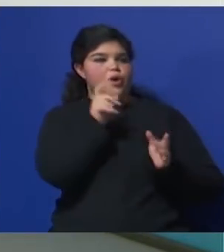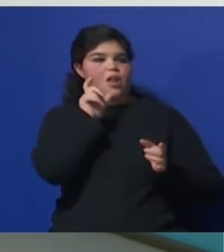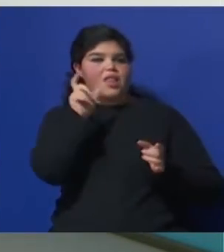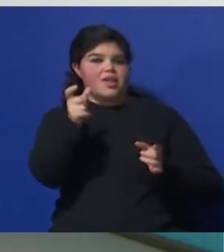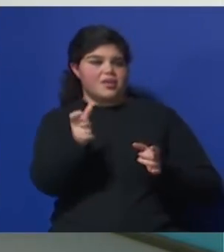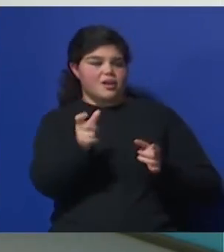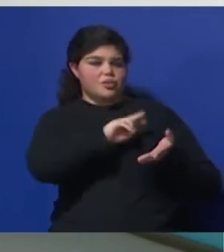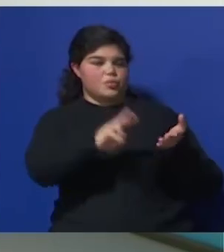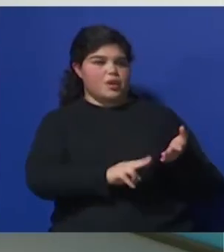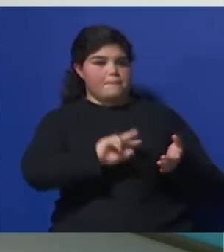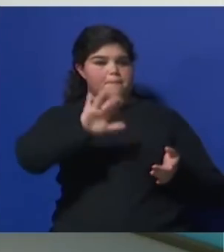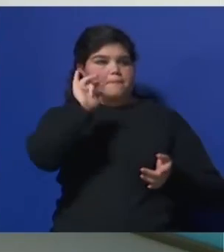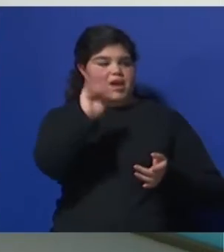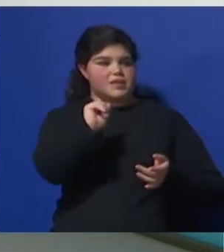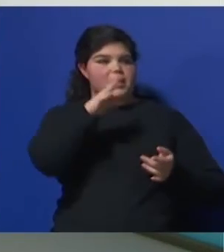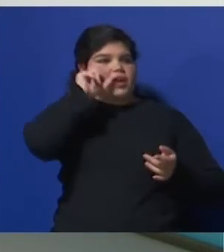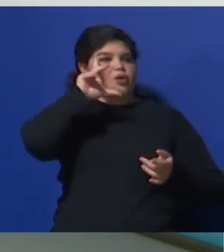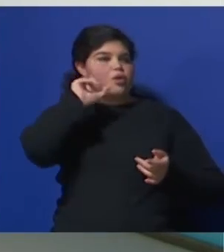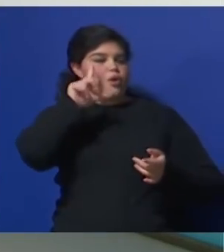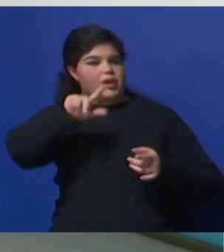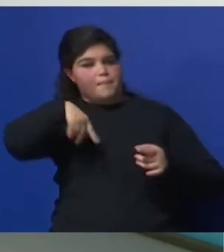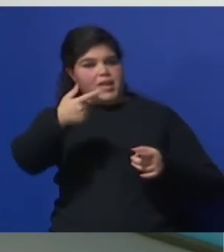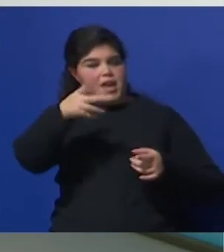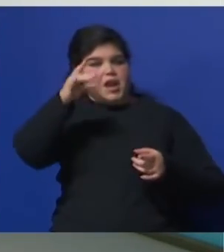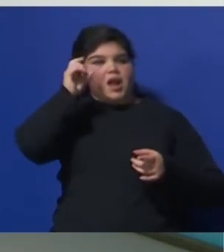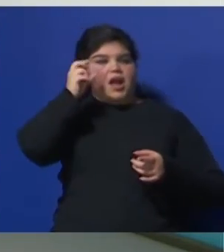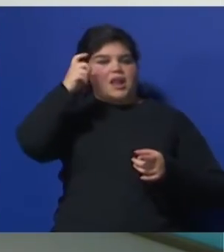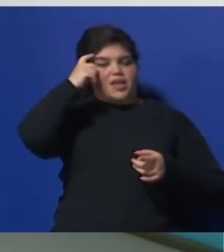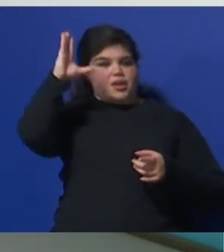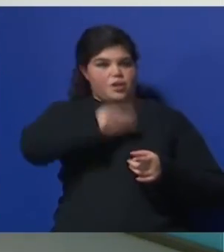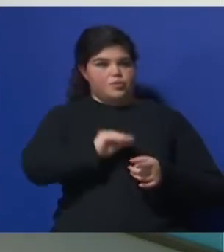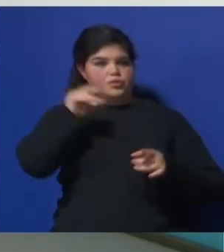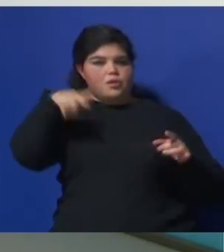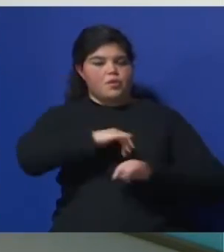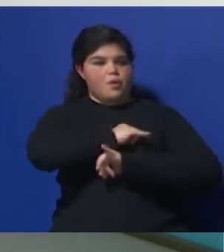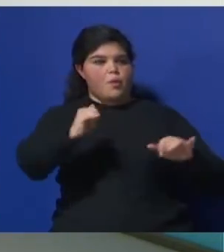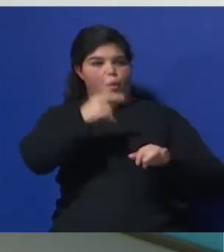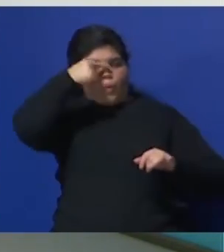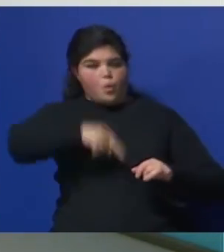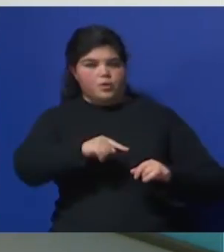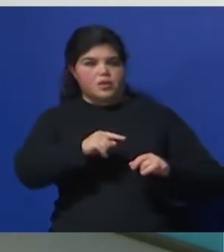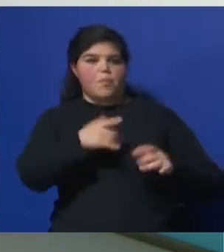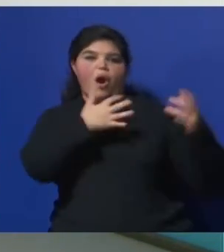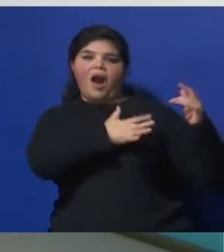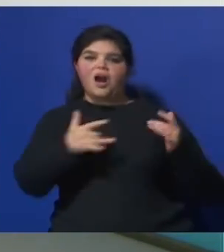próximo martes A las 20.30 Ecológica Y mañana a las 22 Estamos con Último Acorde Nueva producción De Señal U